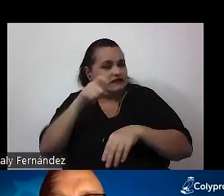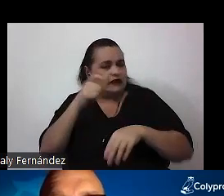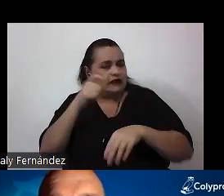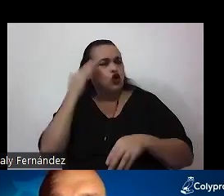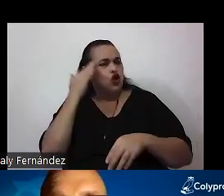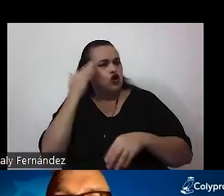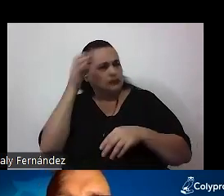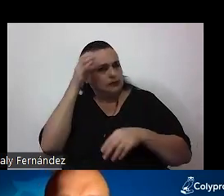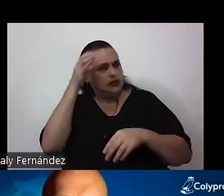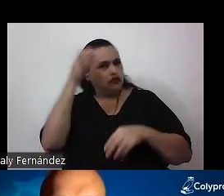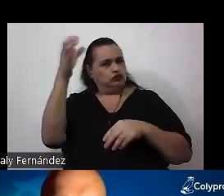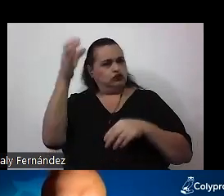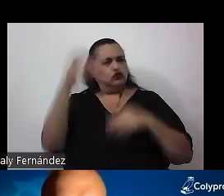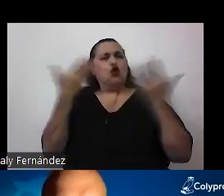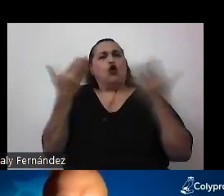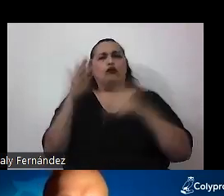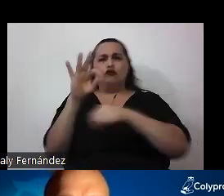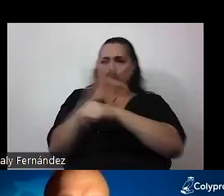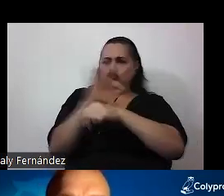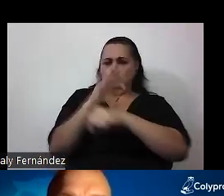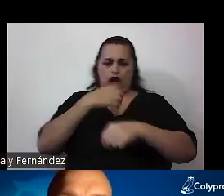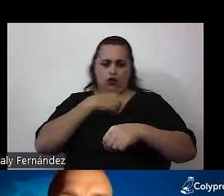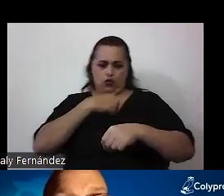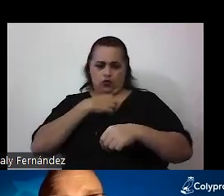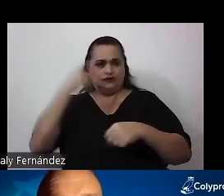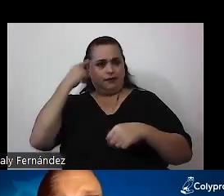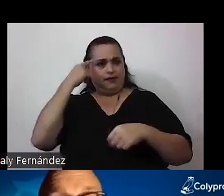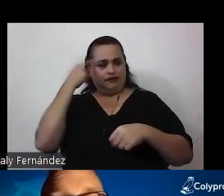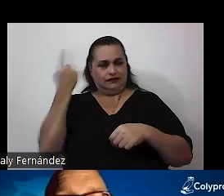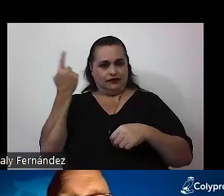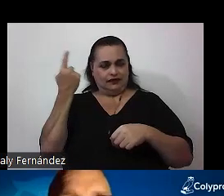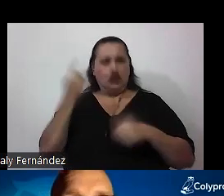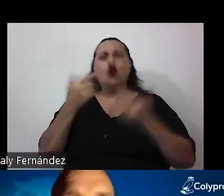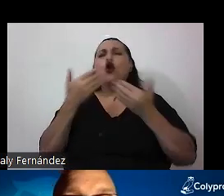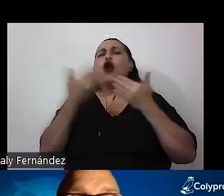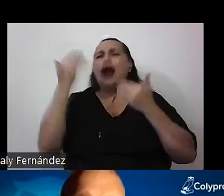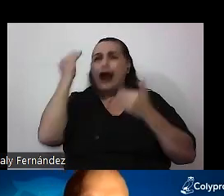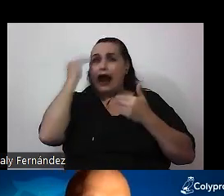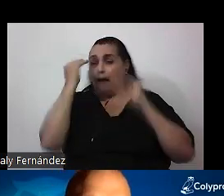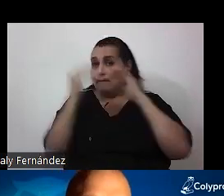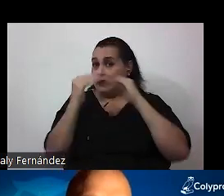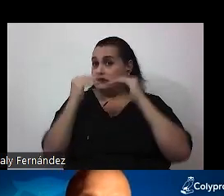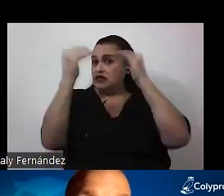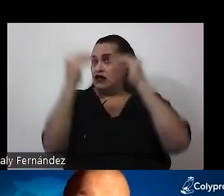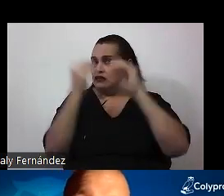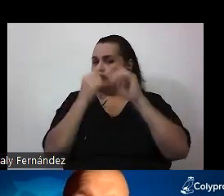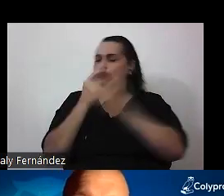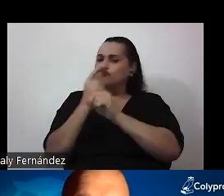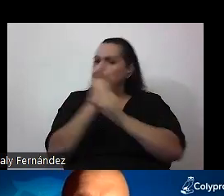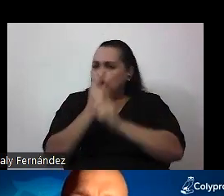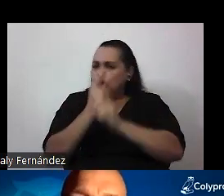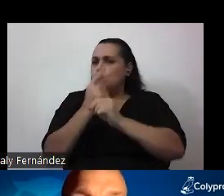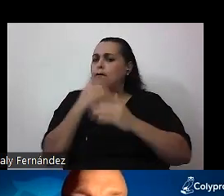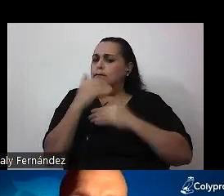acerca de cómo funciona nuestra propia mente y una alta capacidad para regular los procesos